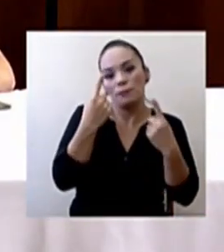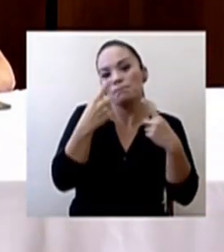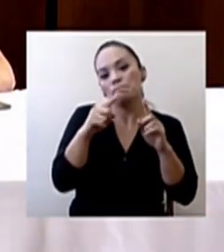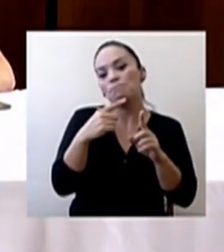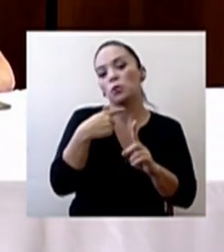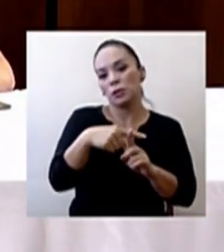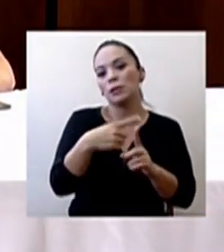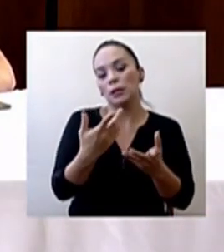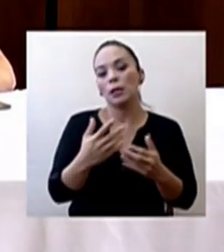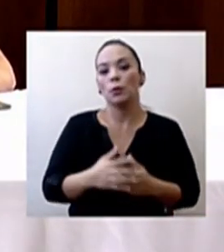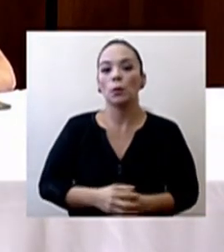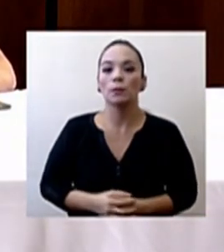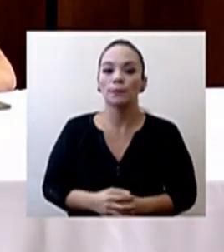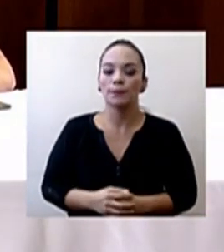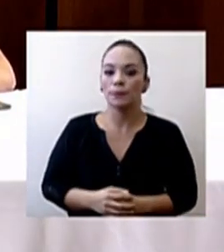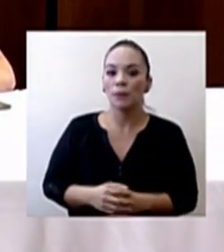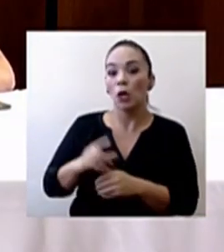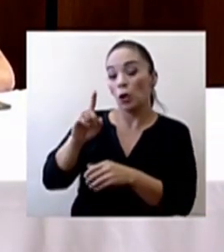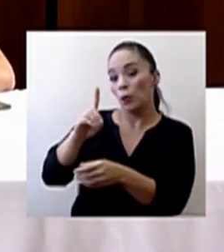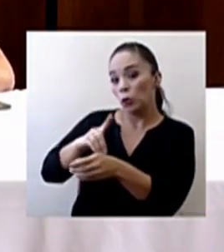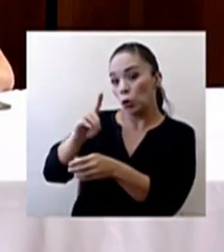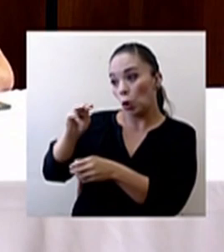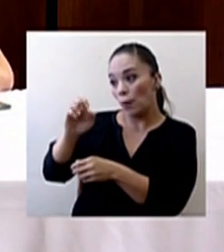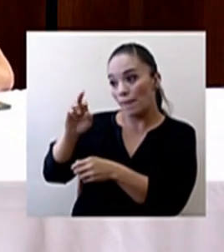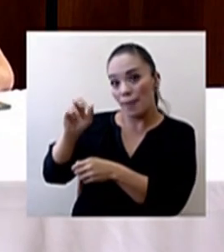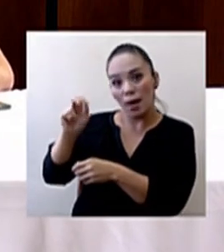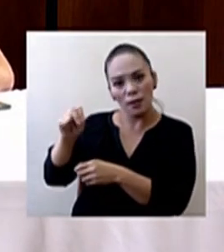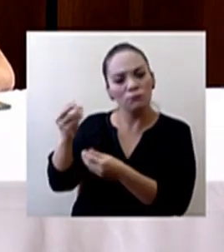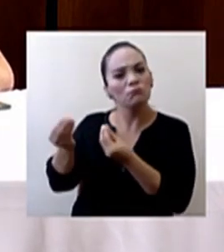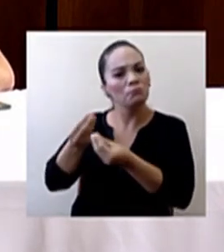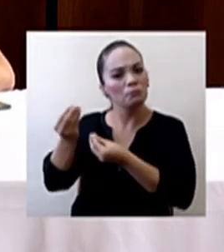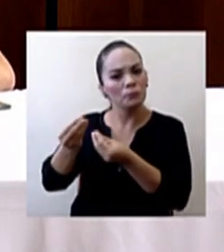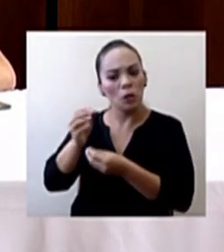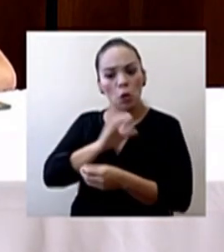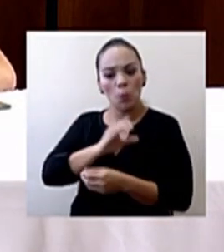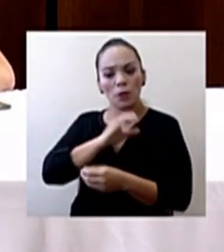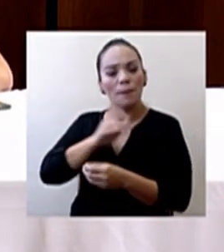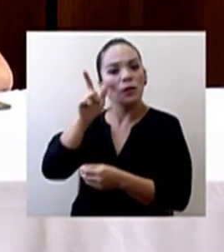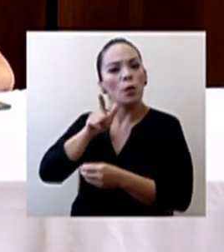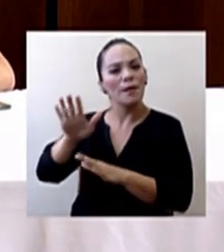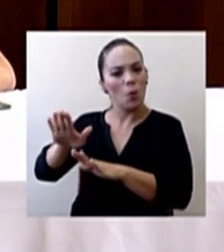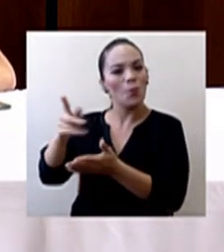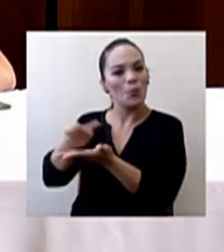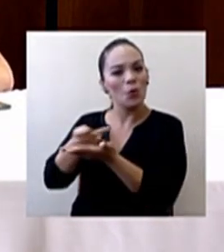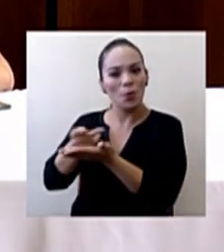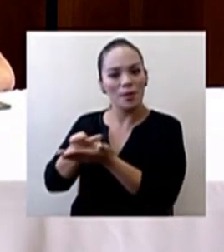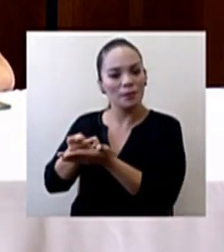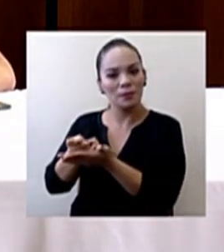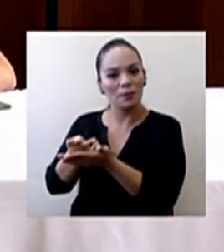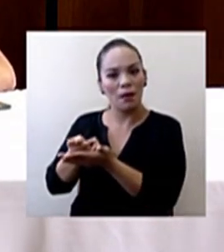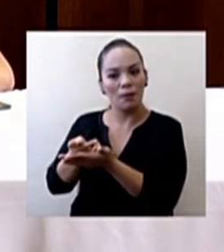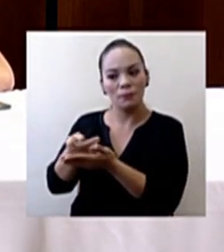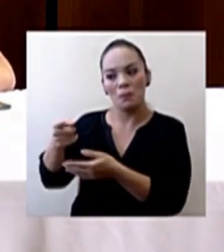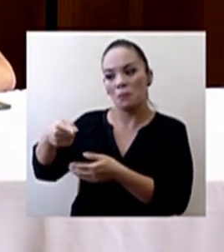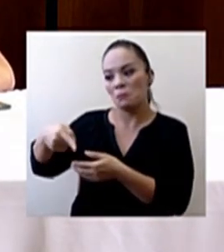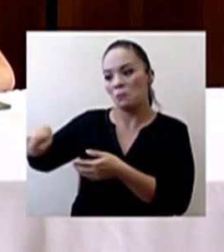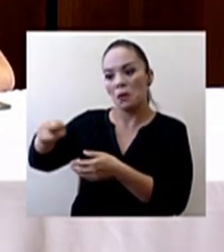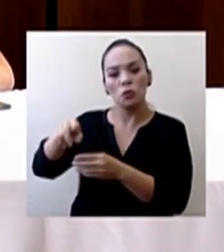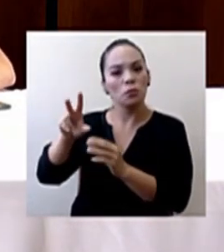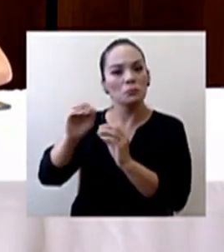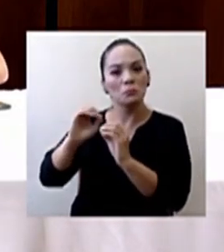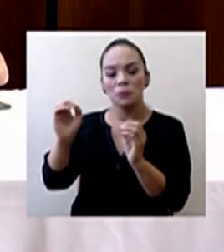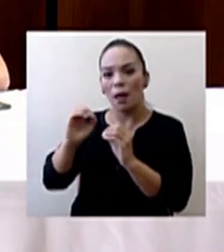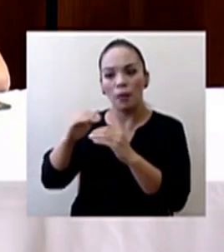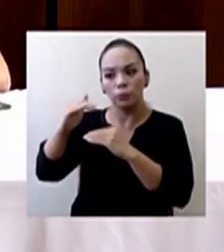Doctor Marín, ¿qué ha podido analizarse del comportamiento en Limón, donde no están subiendo tanto los casos? ¿Hay